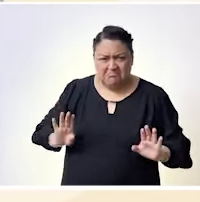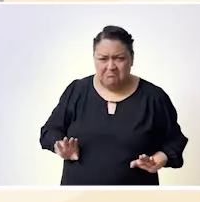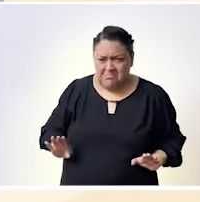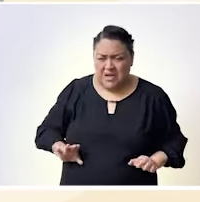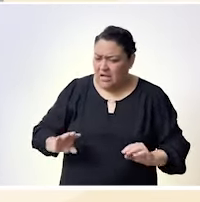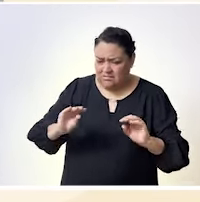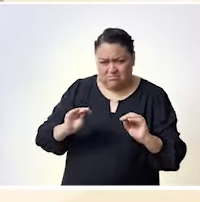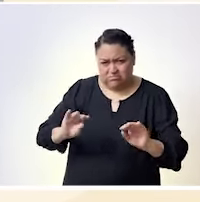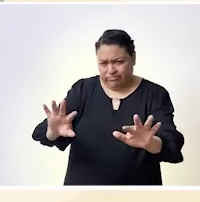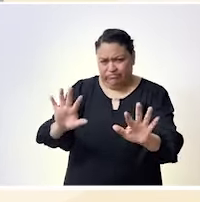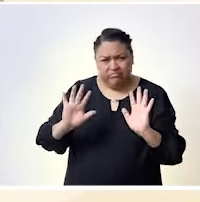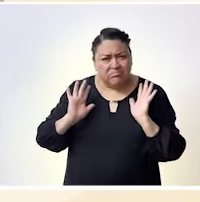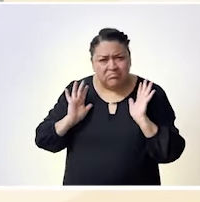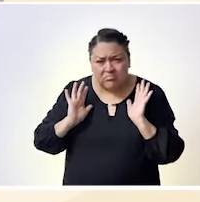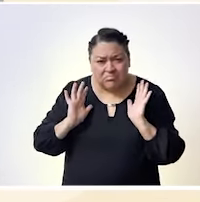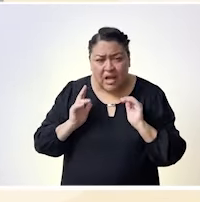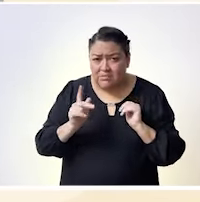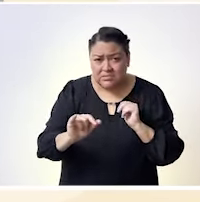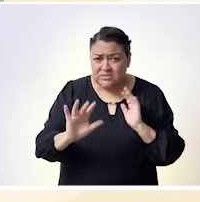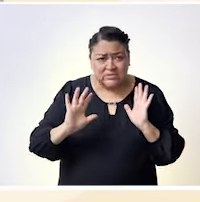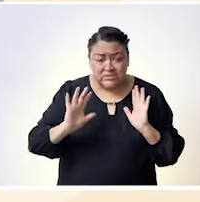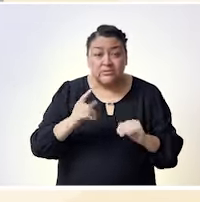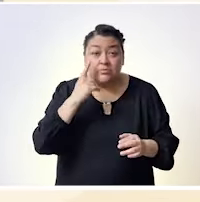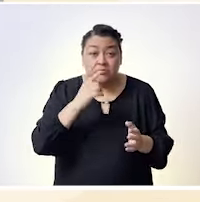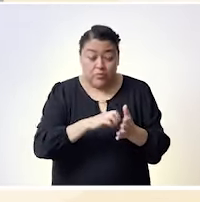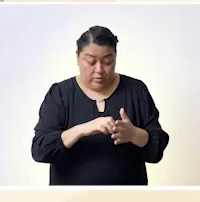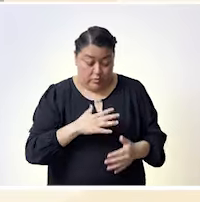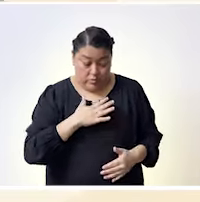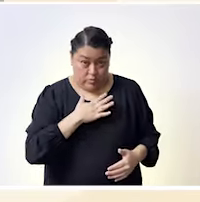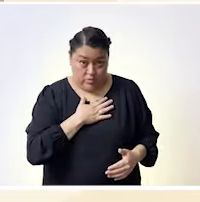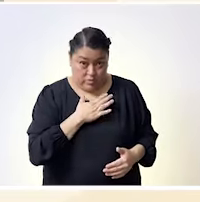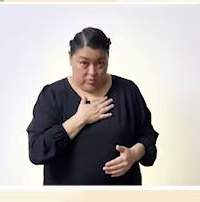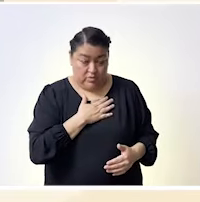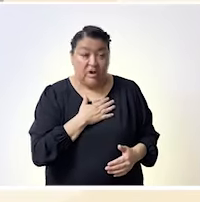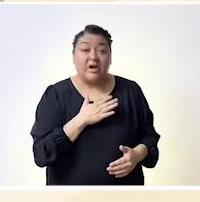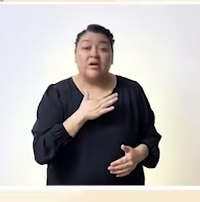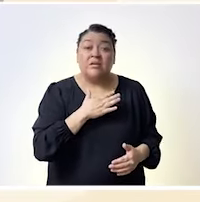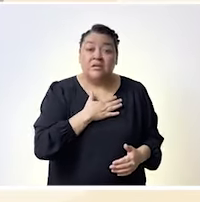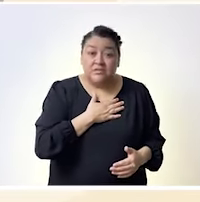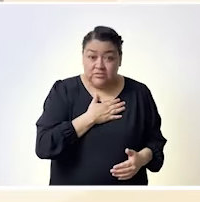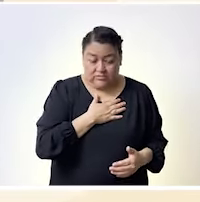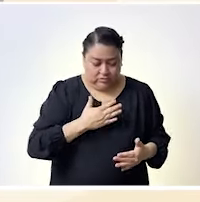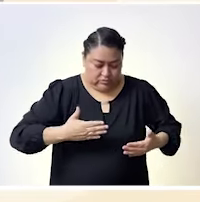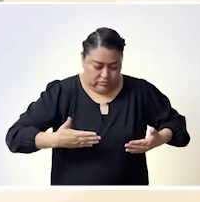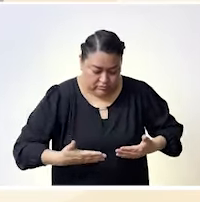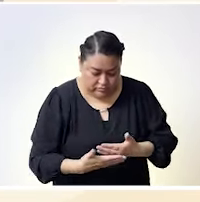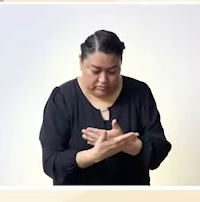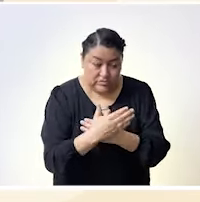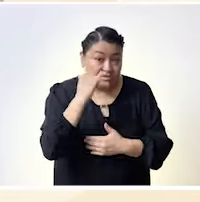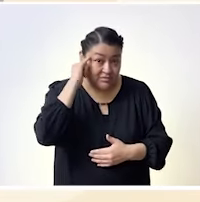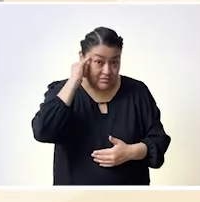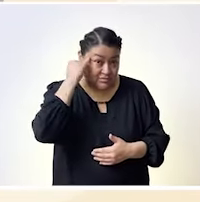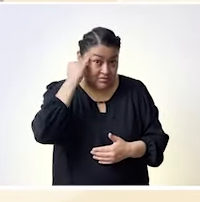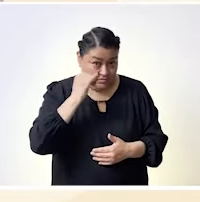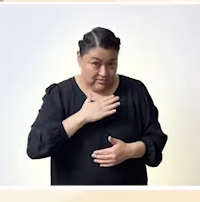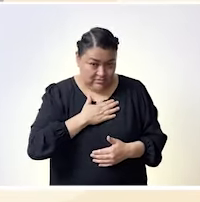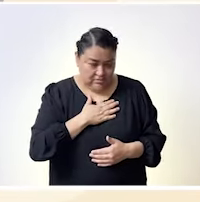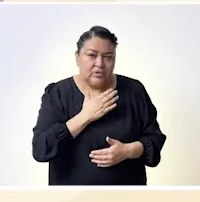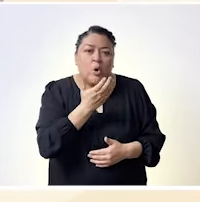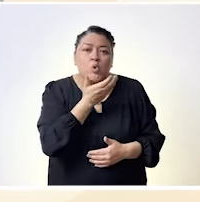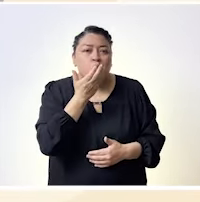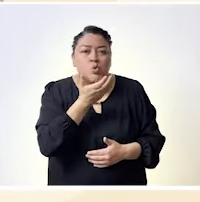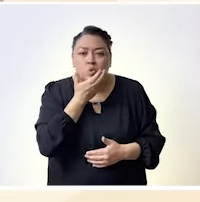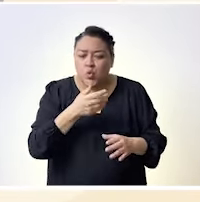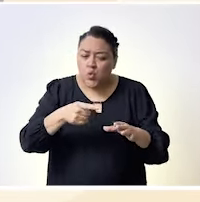tenías como esos sueños como esos deseos como ese gusto por la vida como el de ser alguien diferente dice pues no